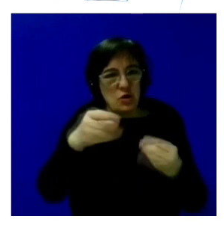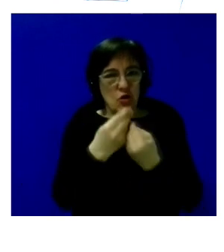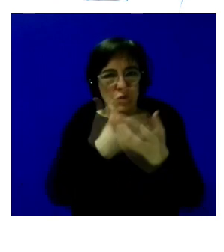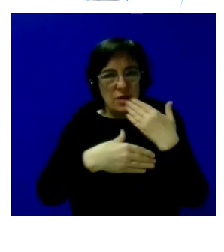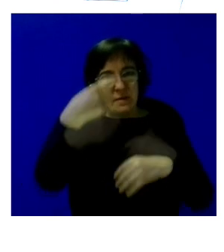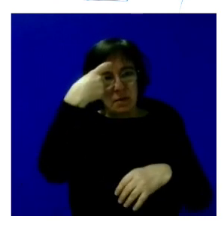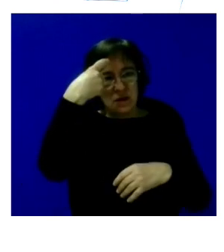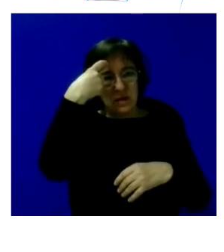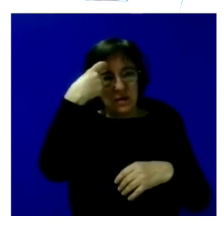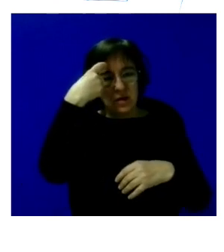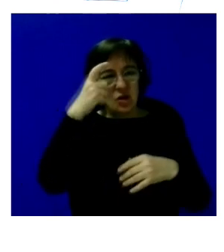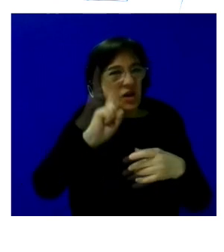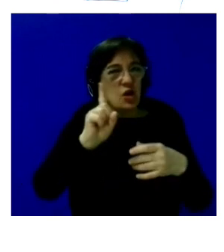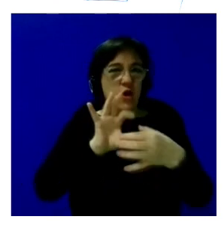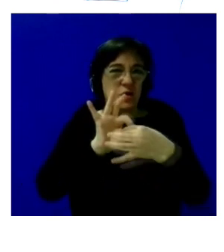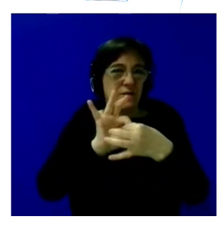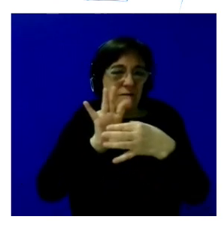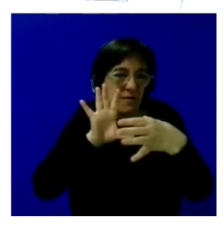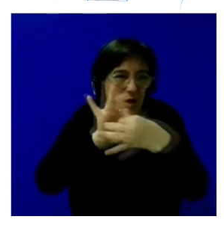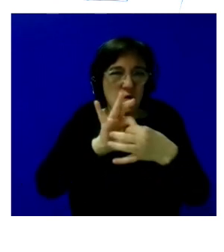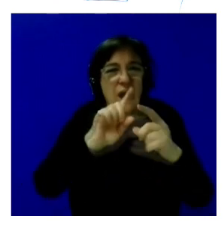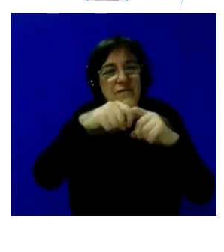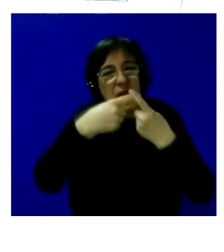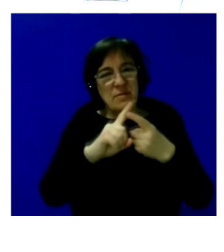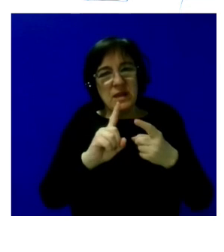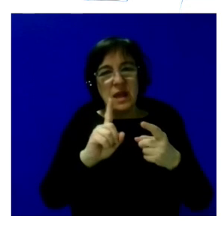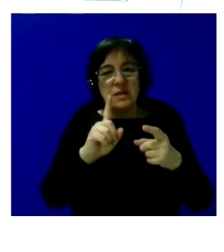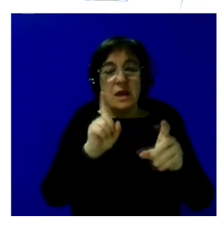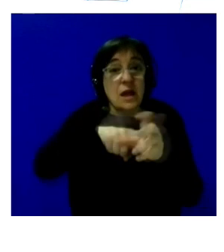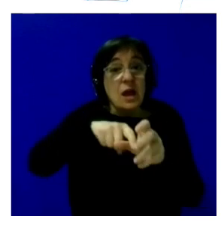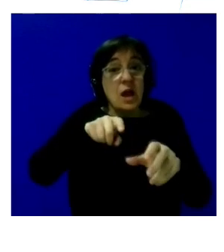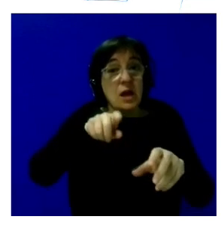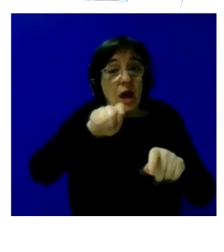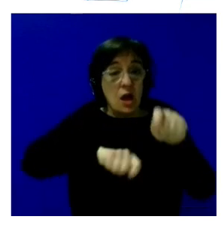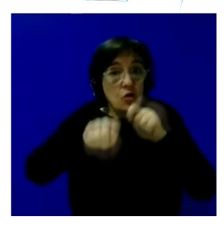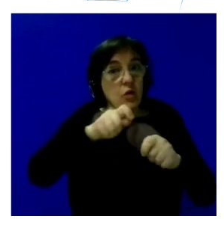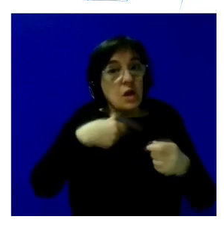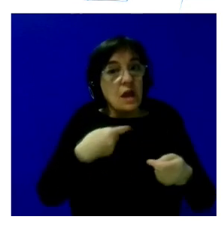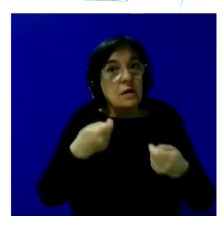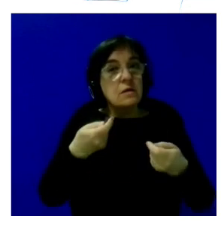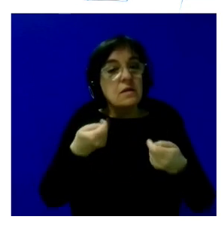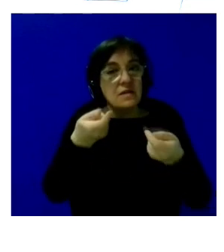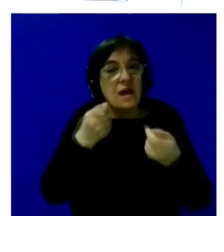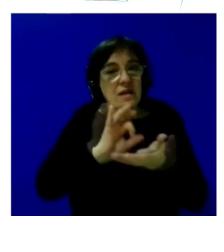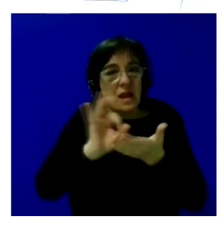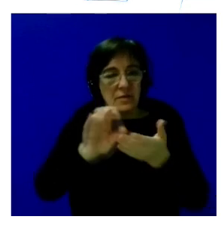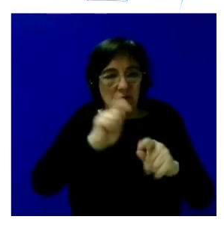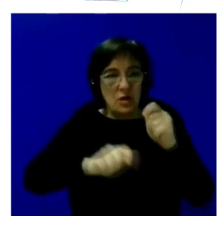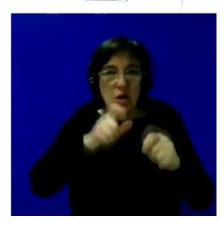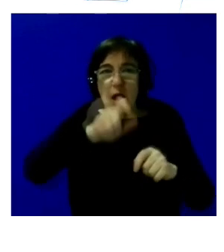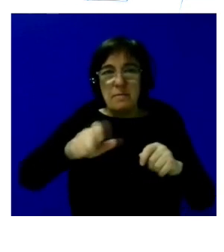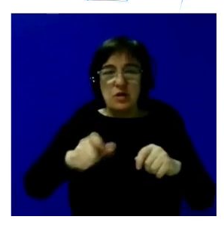intelectual que no están vinculados a familias que están asociadas y que reciben servicios de asociaciones hay personas con discapacidad